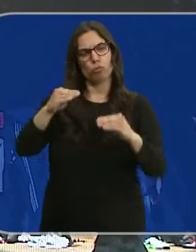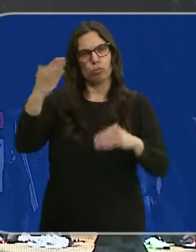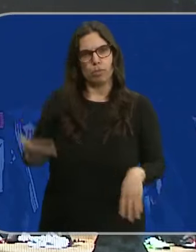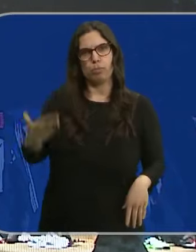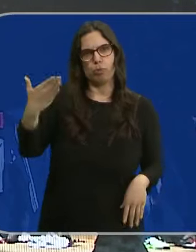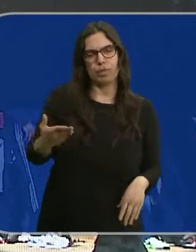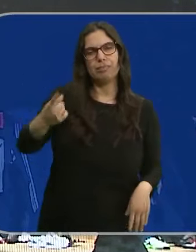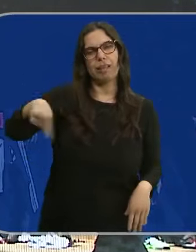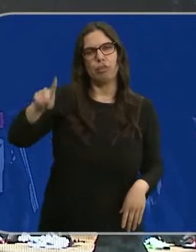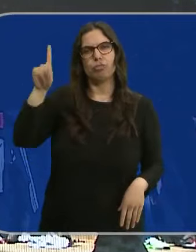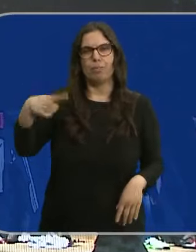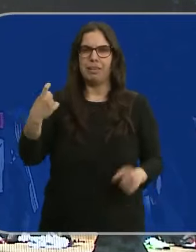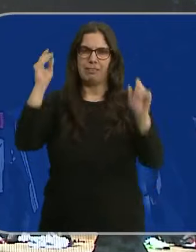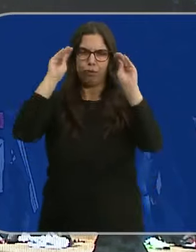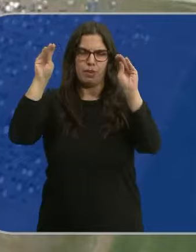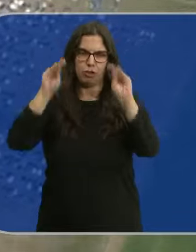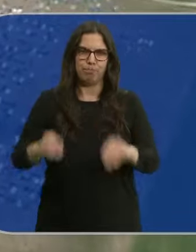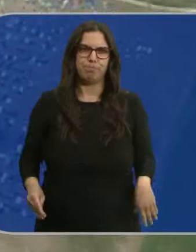y también ellos necesitan formación.